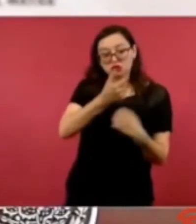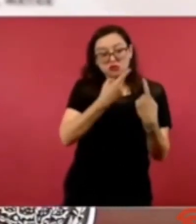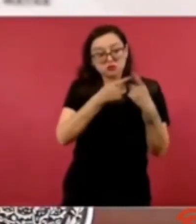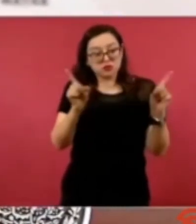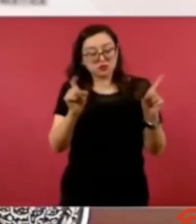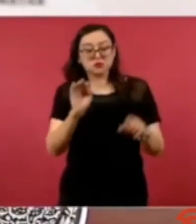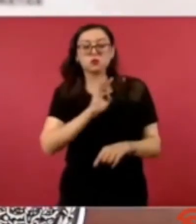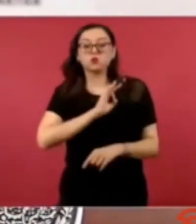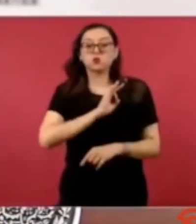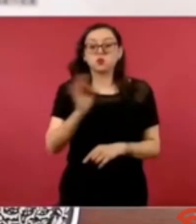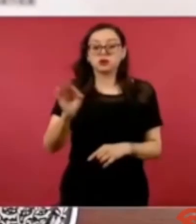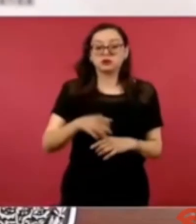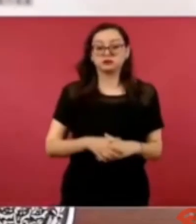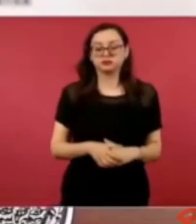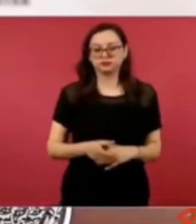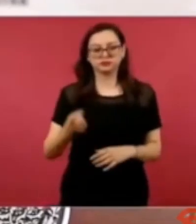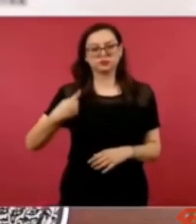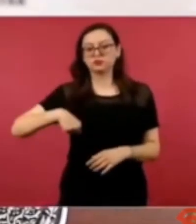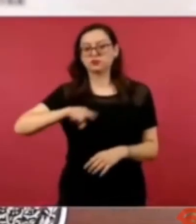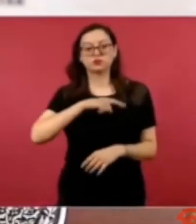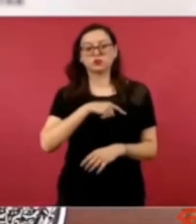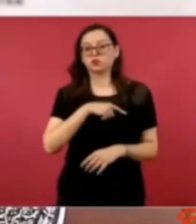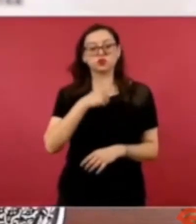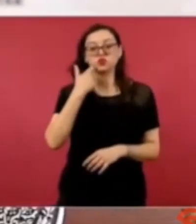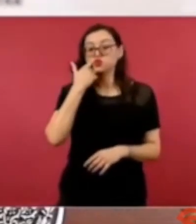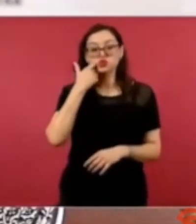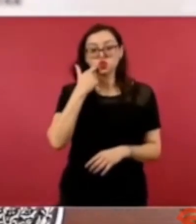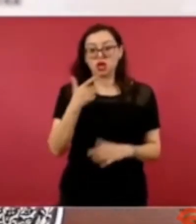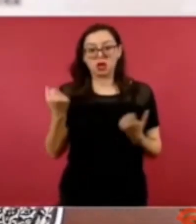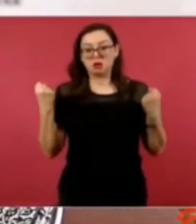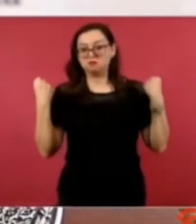ni siquiera la dictadura del proletariado